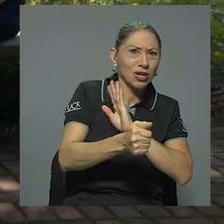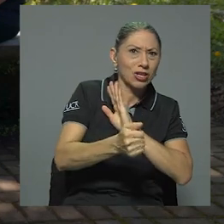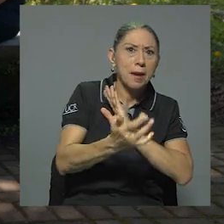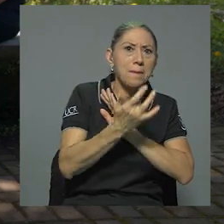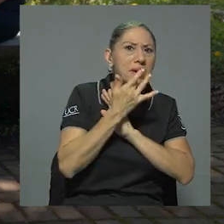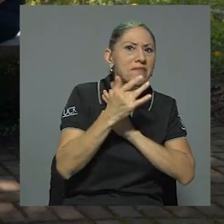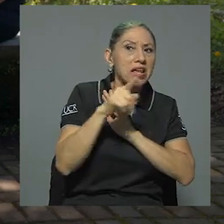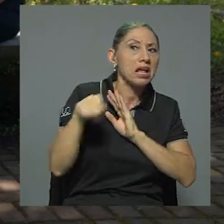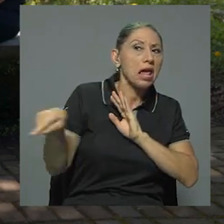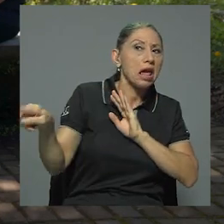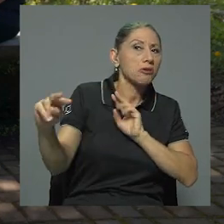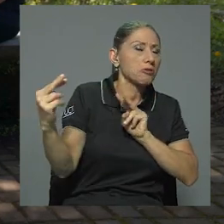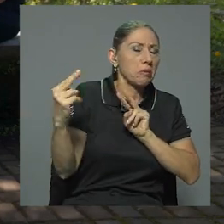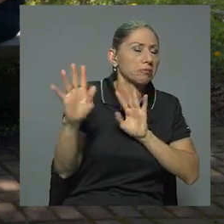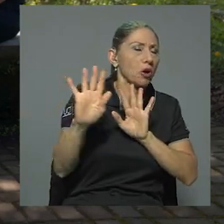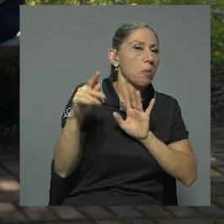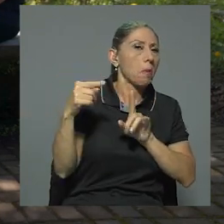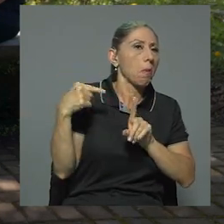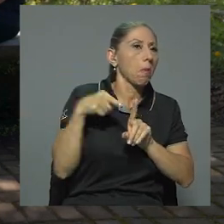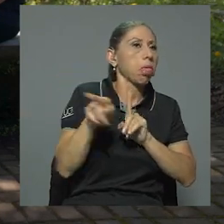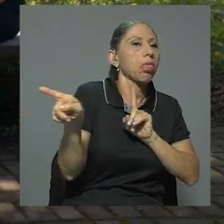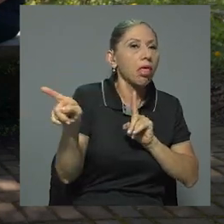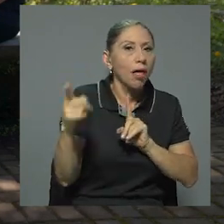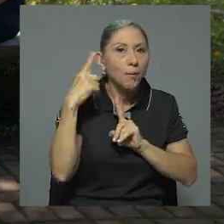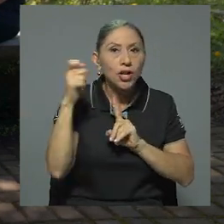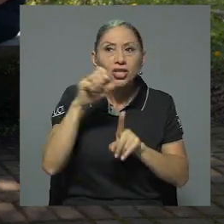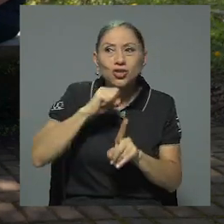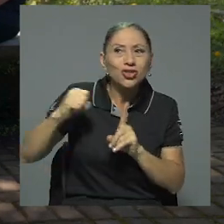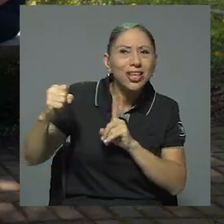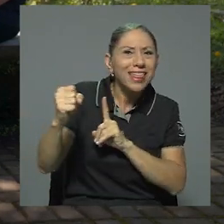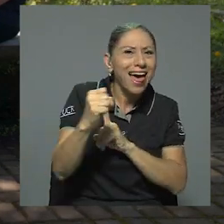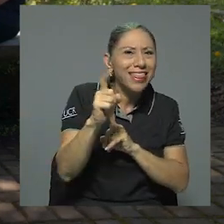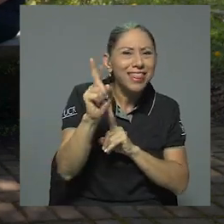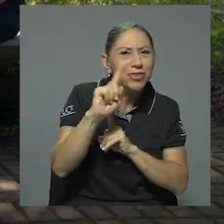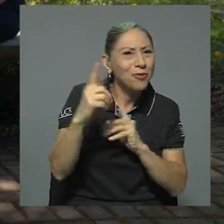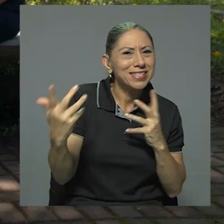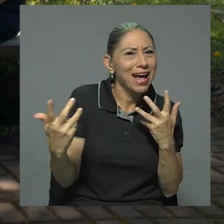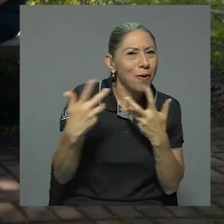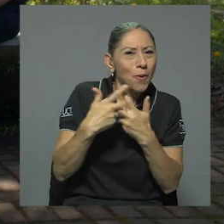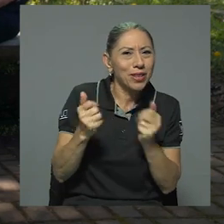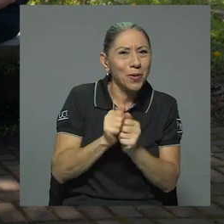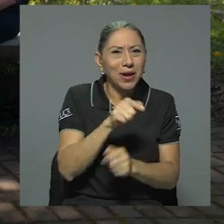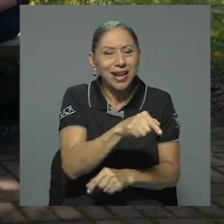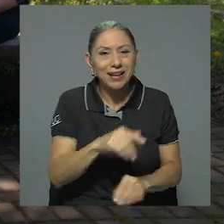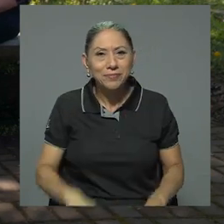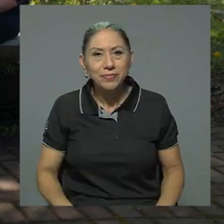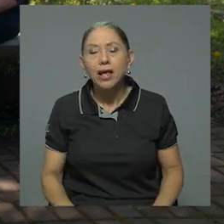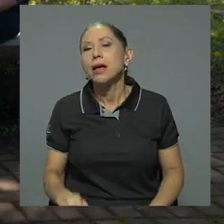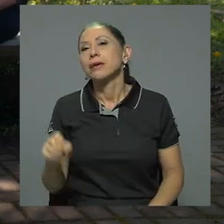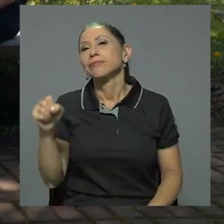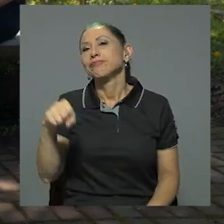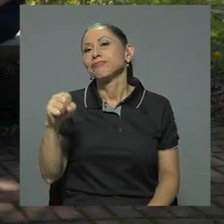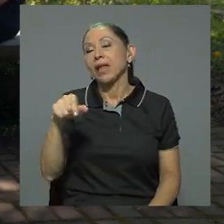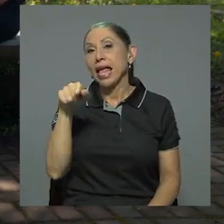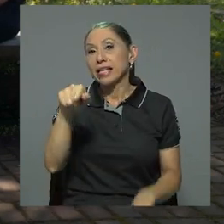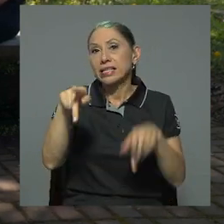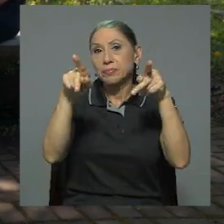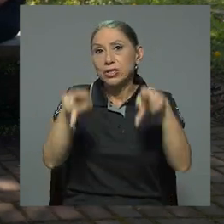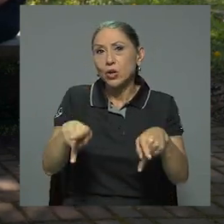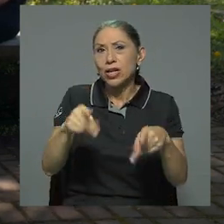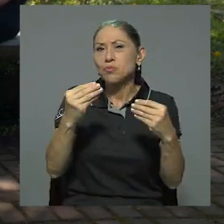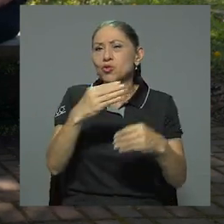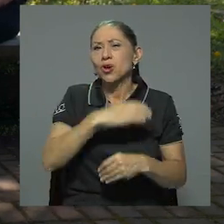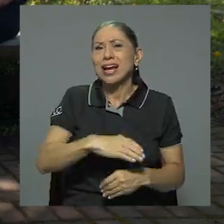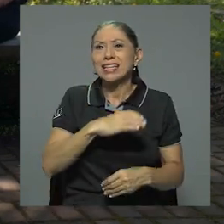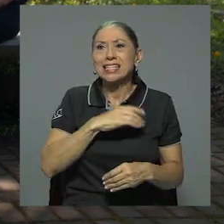desapercibido mejor, porque la sociedad no está muy, o el sistema educativo no está muy acorde con él. Claro, estas personas se caracterizan mucho